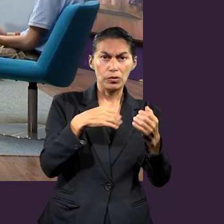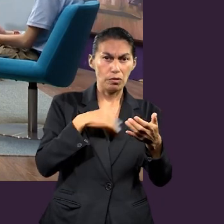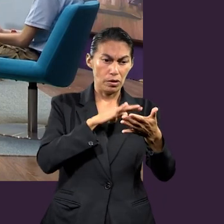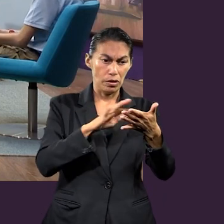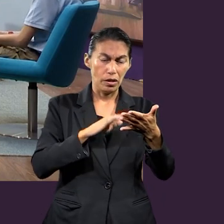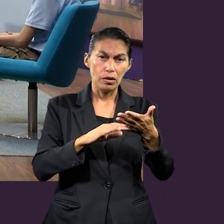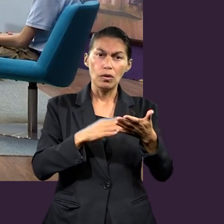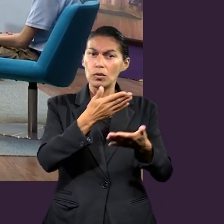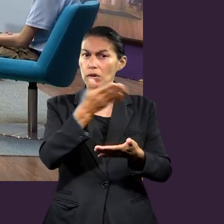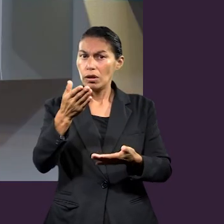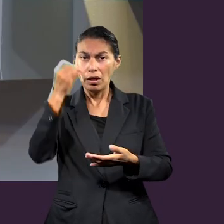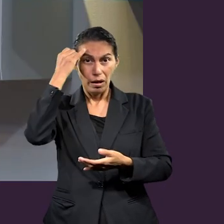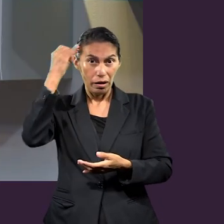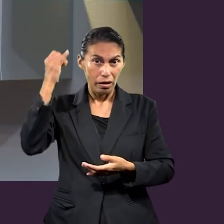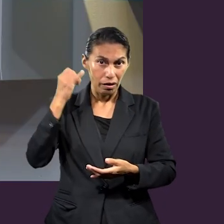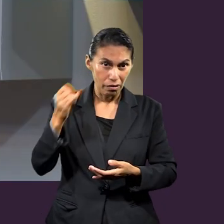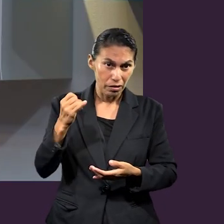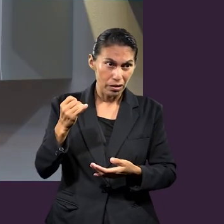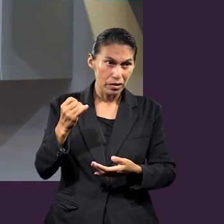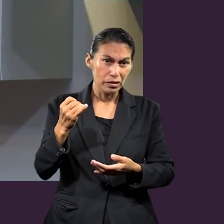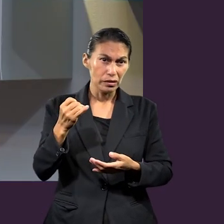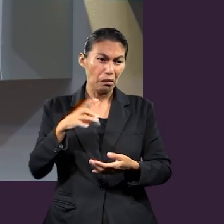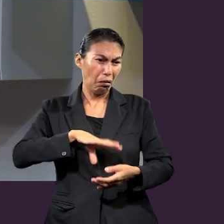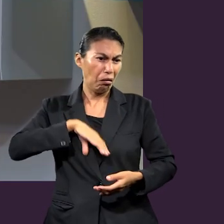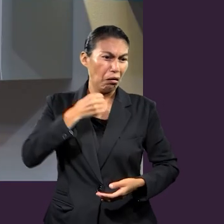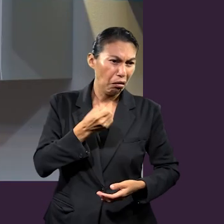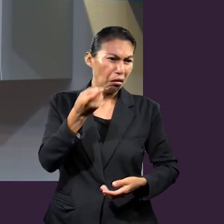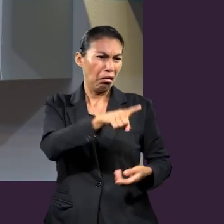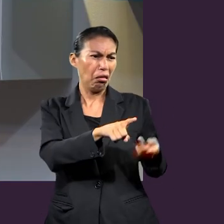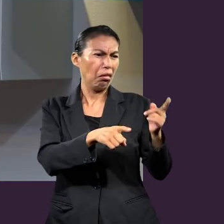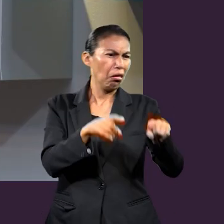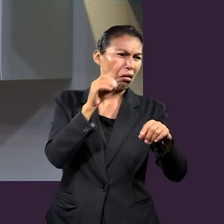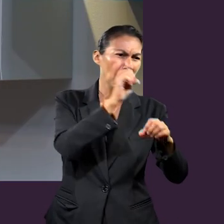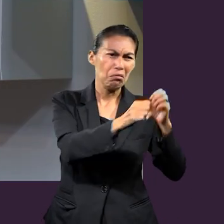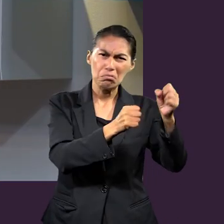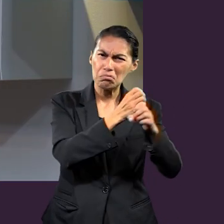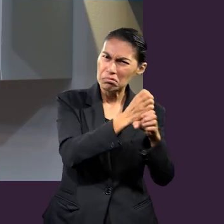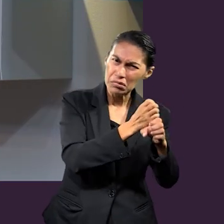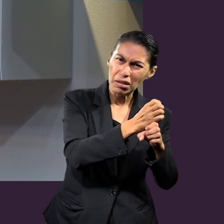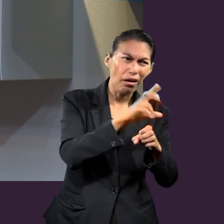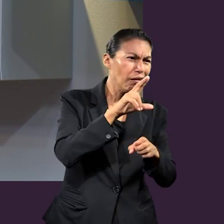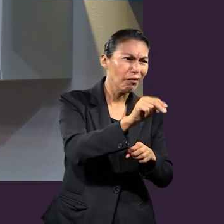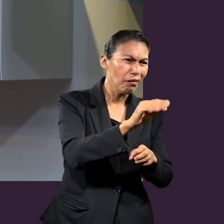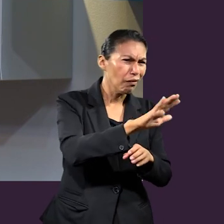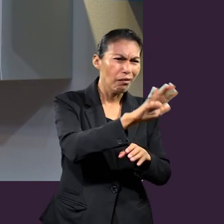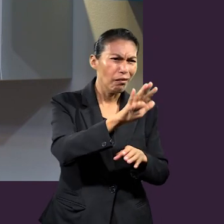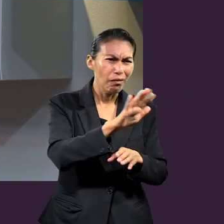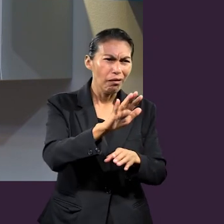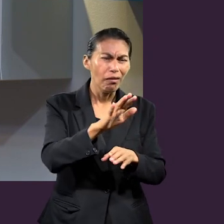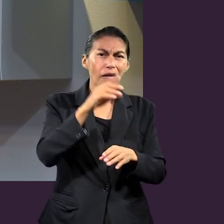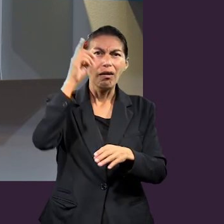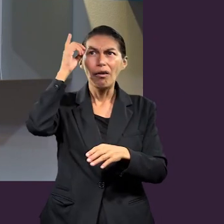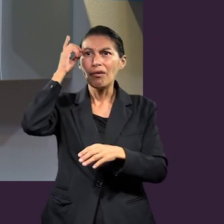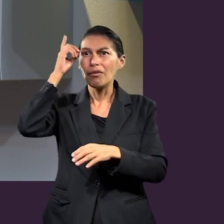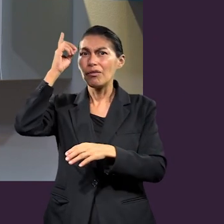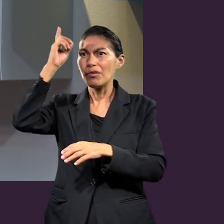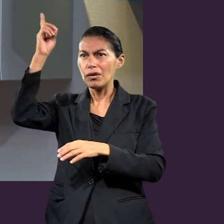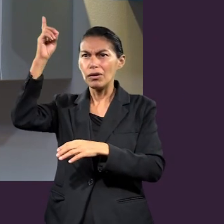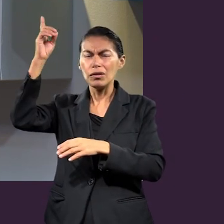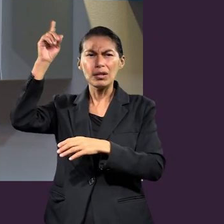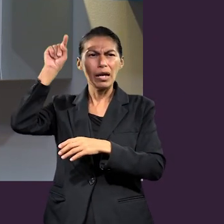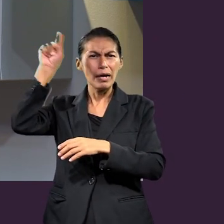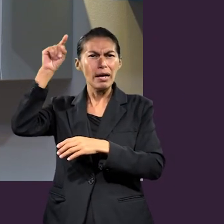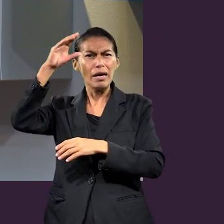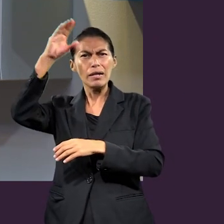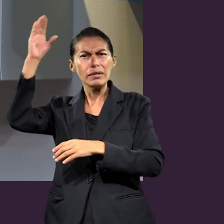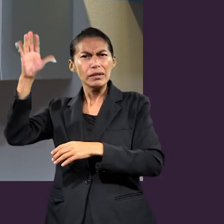texto. Y vosotros vamos a hacer con ellos lo mismo, dejando las amenazas, sabiendo que el Señor de ellos y vuestro